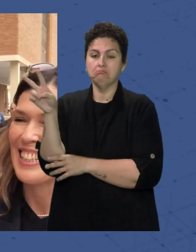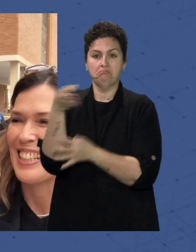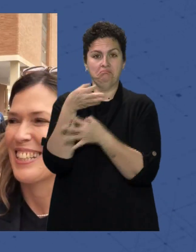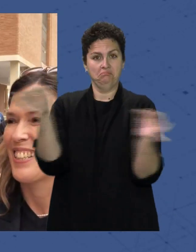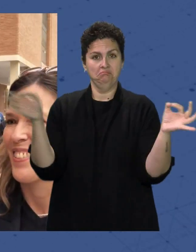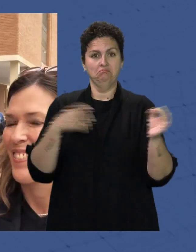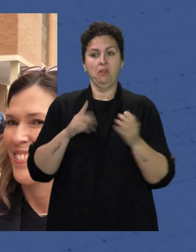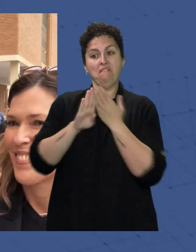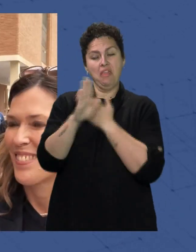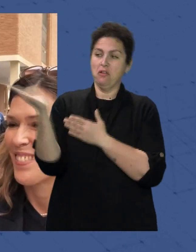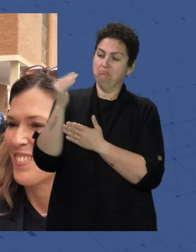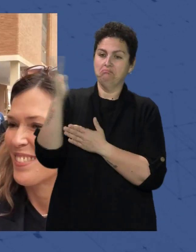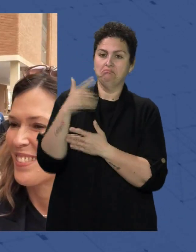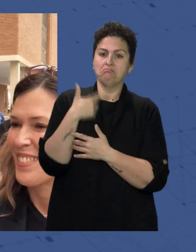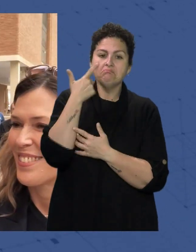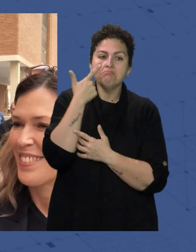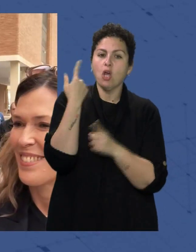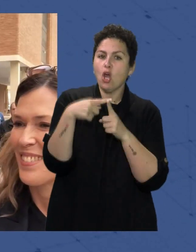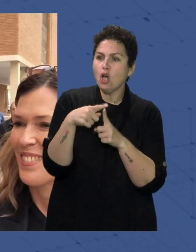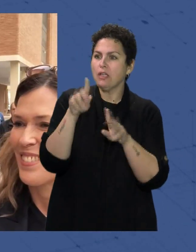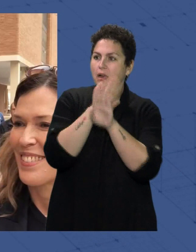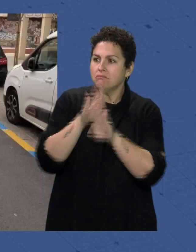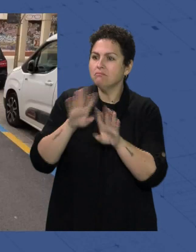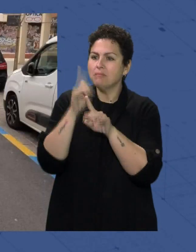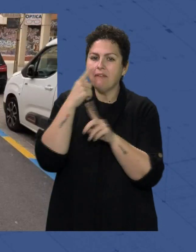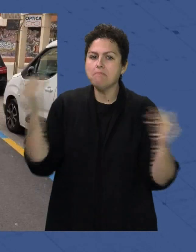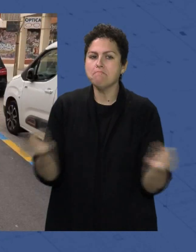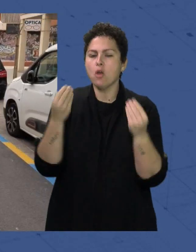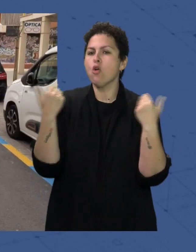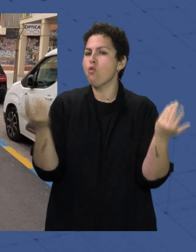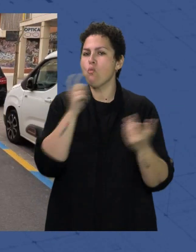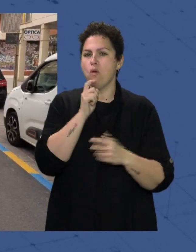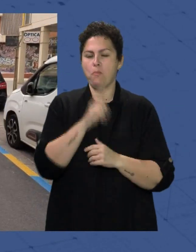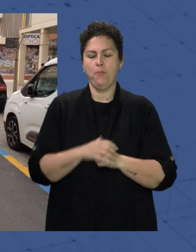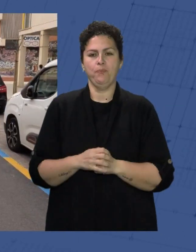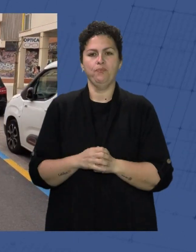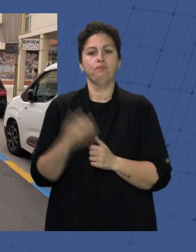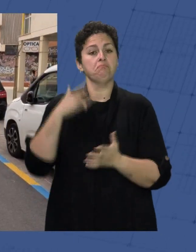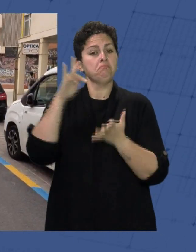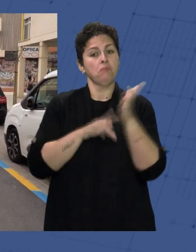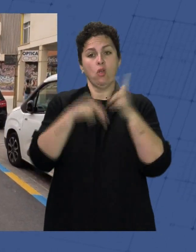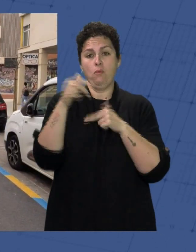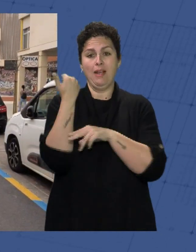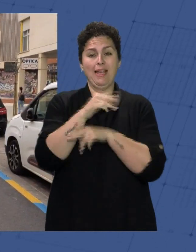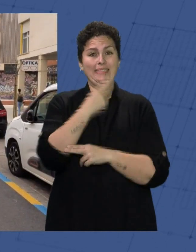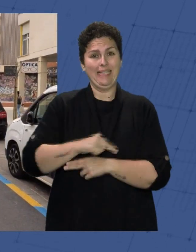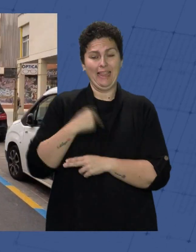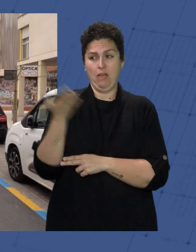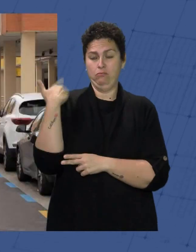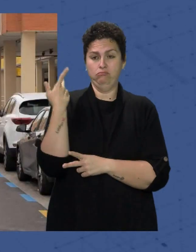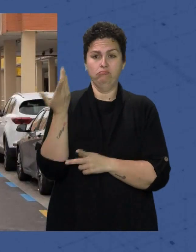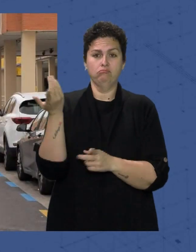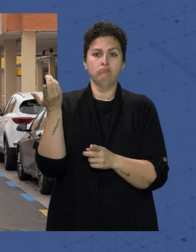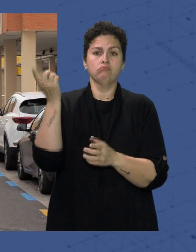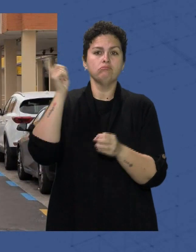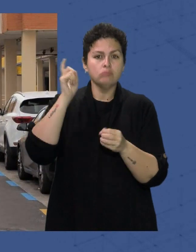siguiendo a los vecinos para que nos vayan diciendo los remates finales y las cositas que se pueden mejorar Dando continuidad a la actuación llevada a cabo sobre la calle Santiago, la pasada corporación la